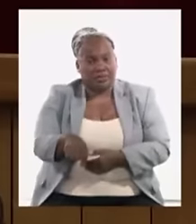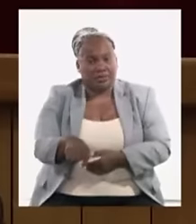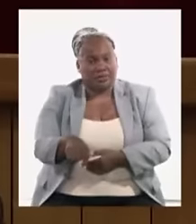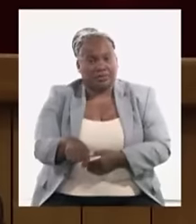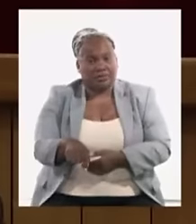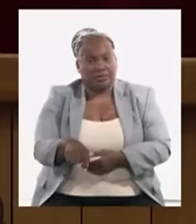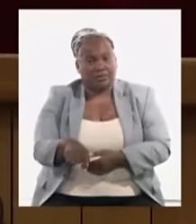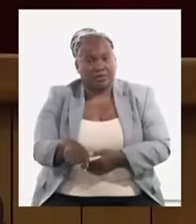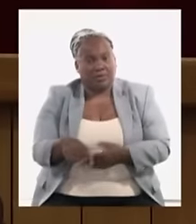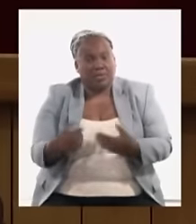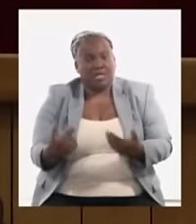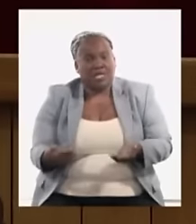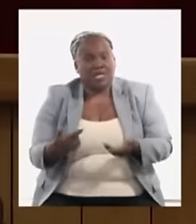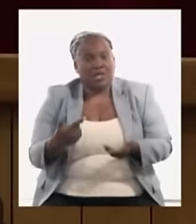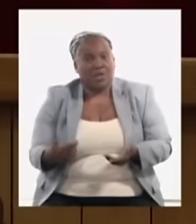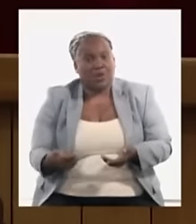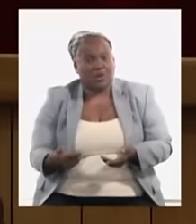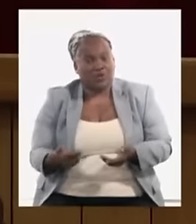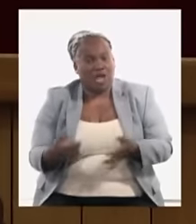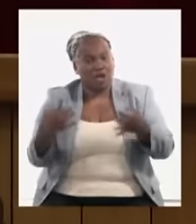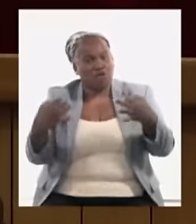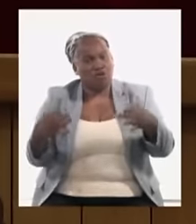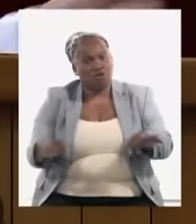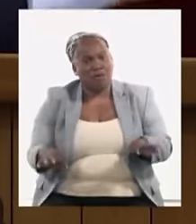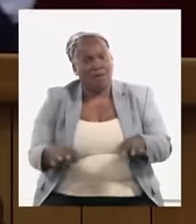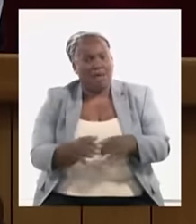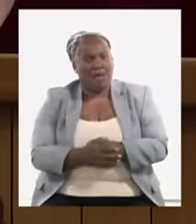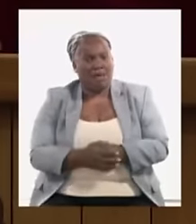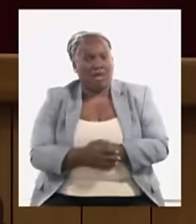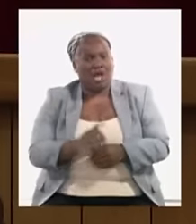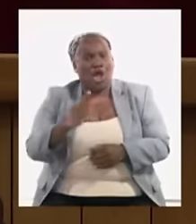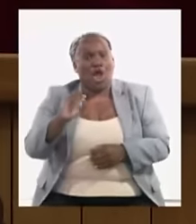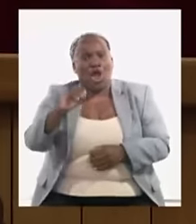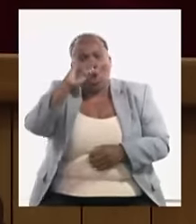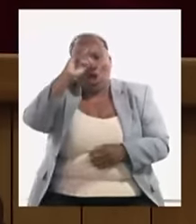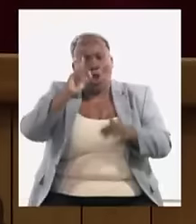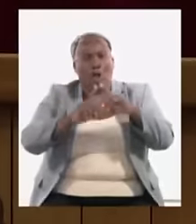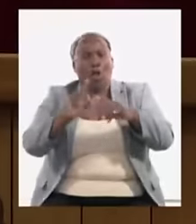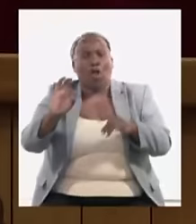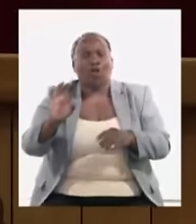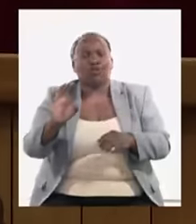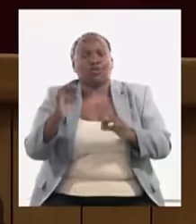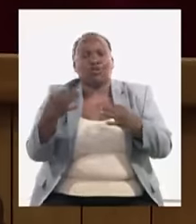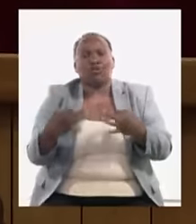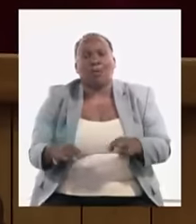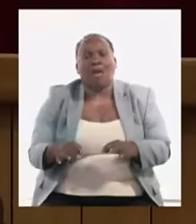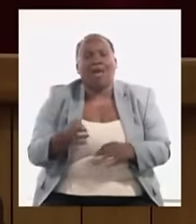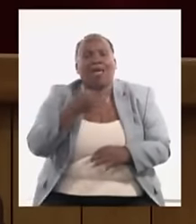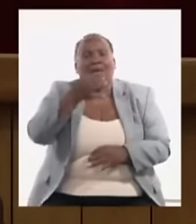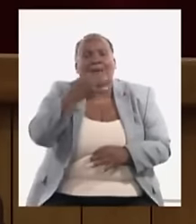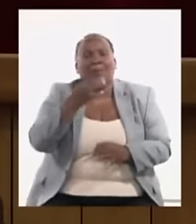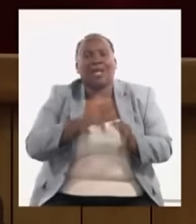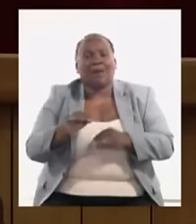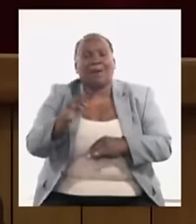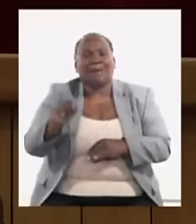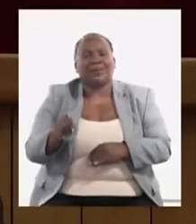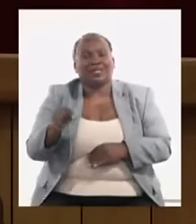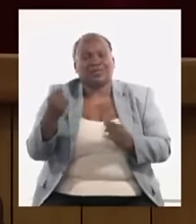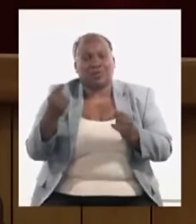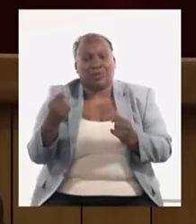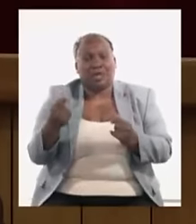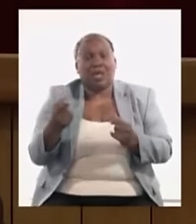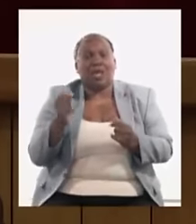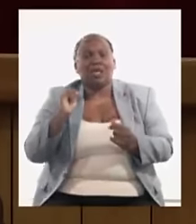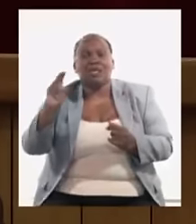la canasta normal es decir el costo real dado algunos datos Alejandro Rita cuánto está costando importar los mismos